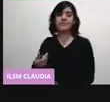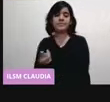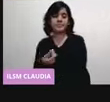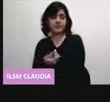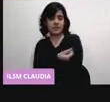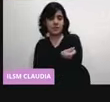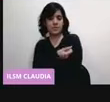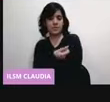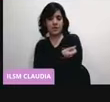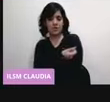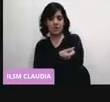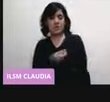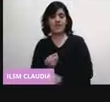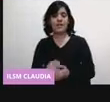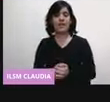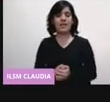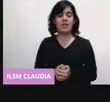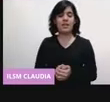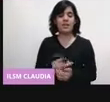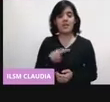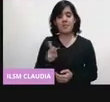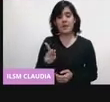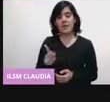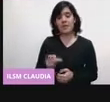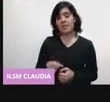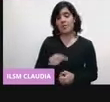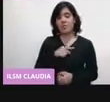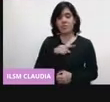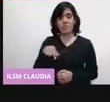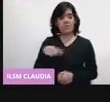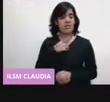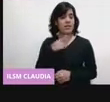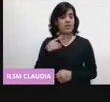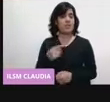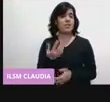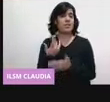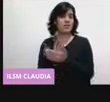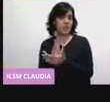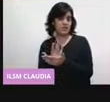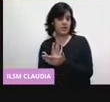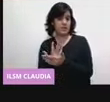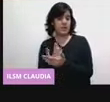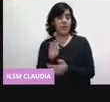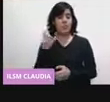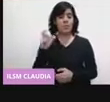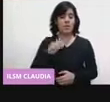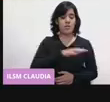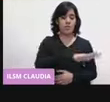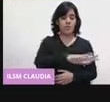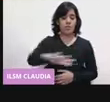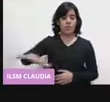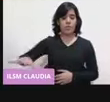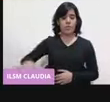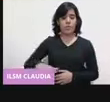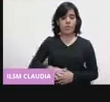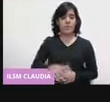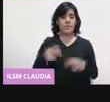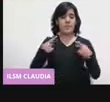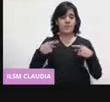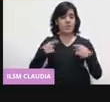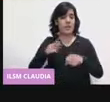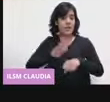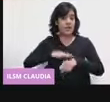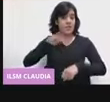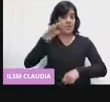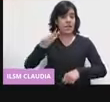todavía. Tenemos que esperar al año que viene que esté vacunada la mayor parte de la población, en este